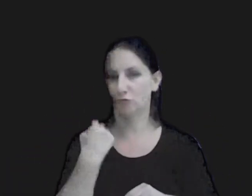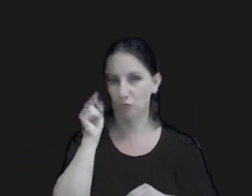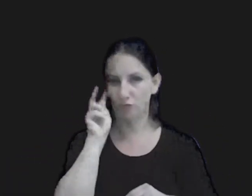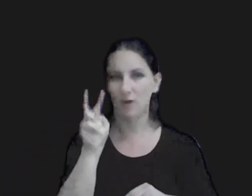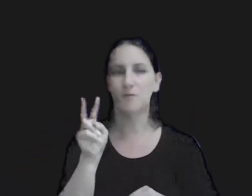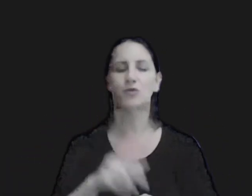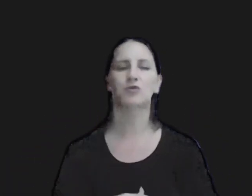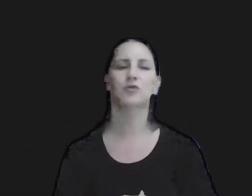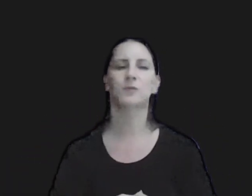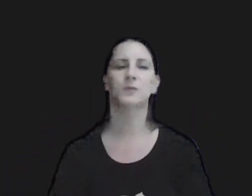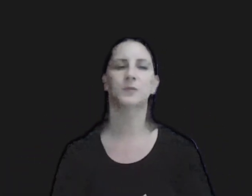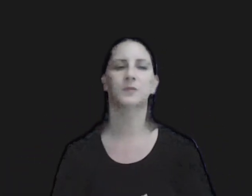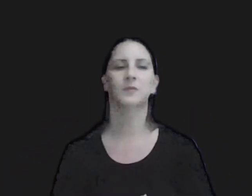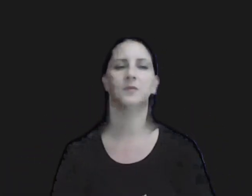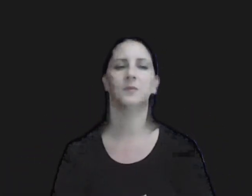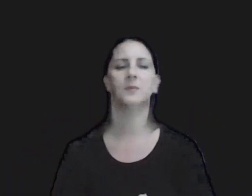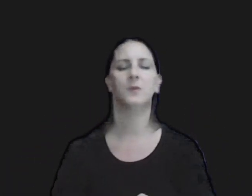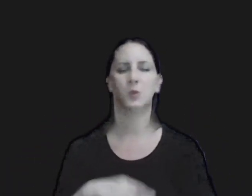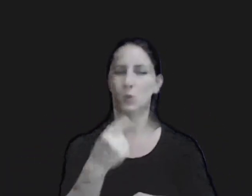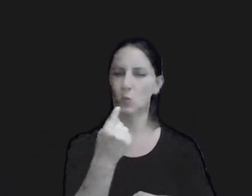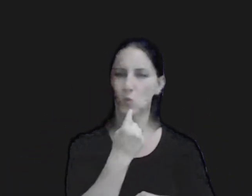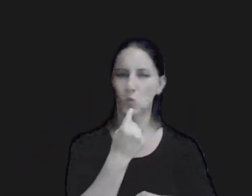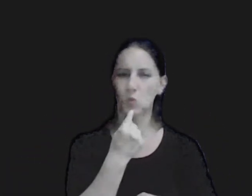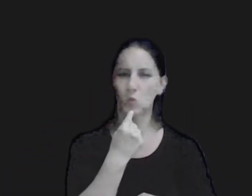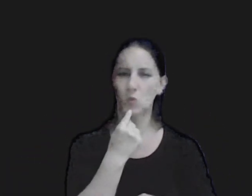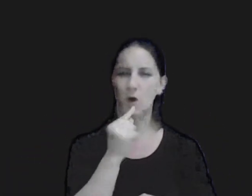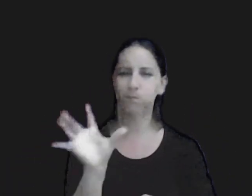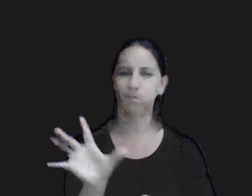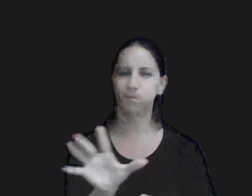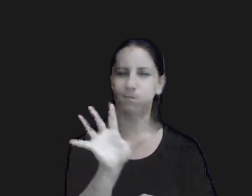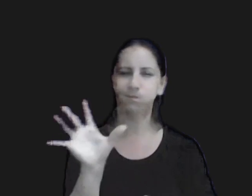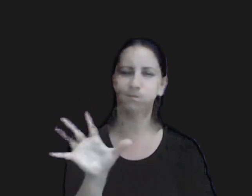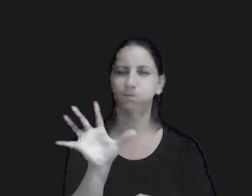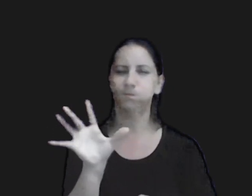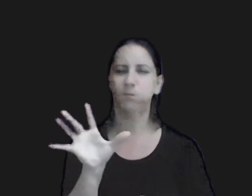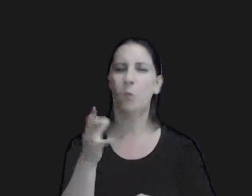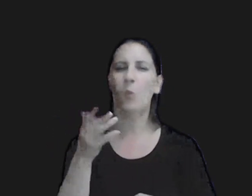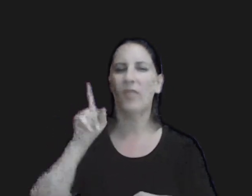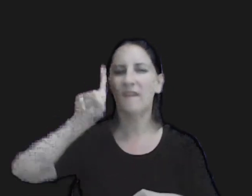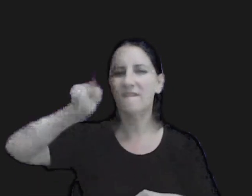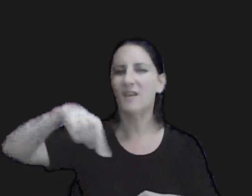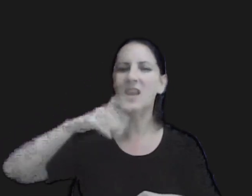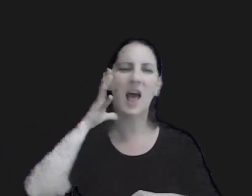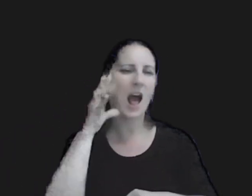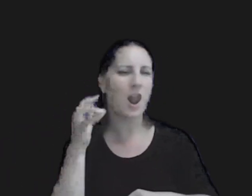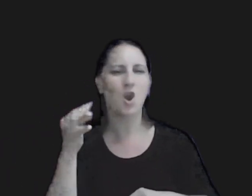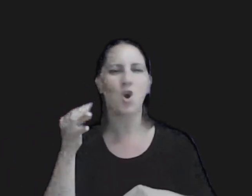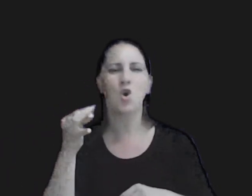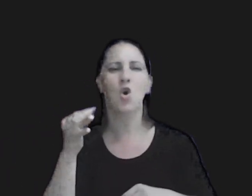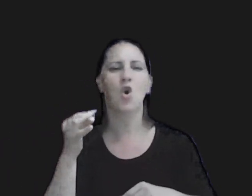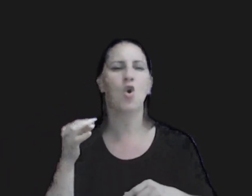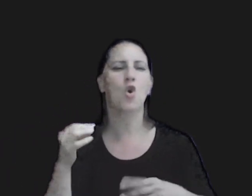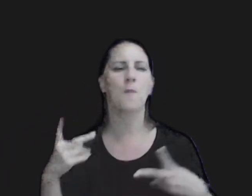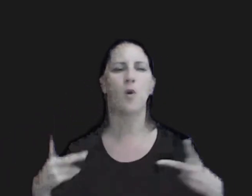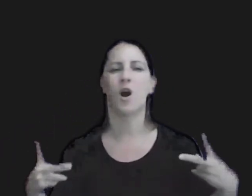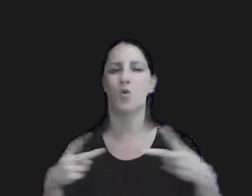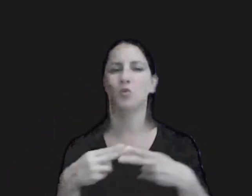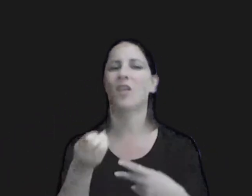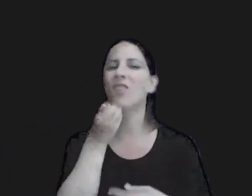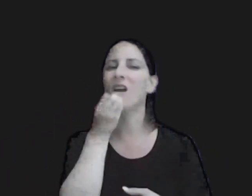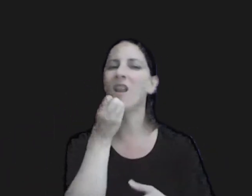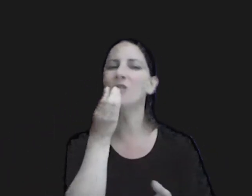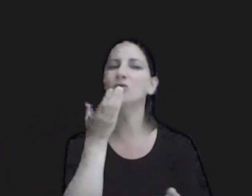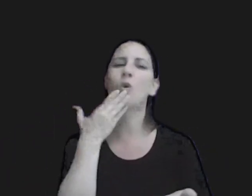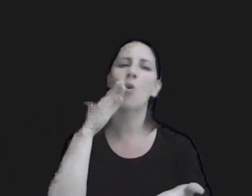como dudoso que podrían surgir ajustes respecto a a la declaración jurada de ganancias